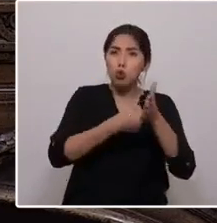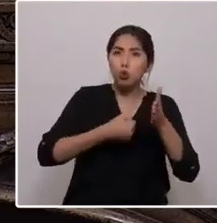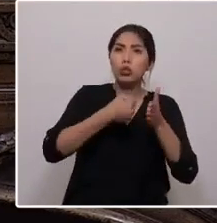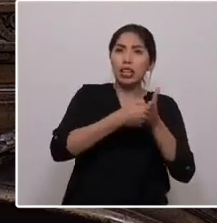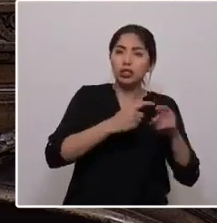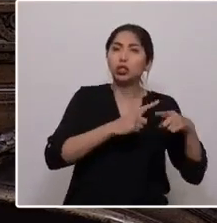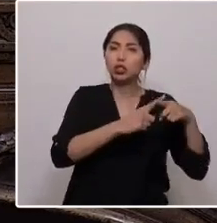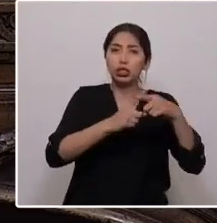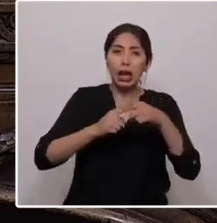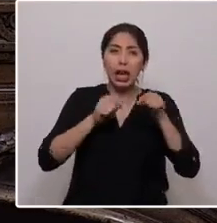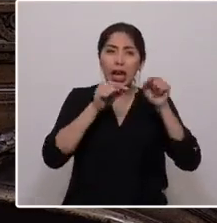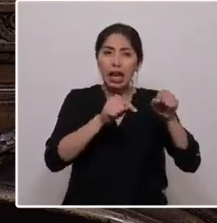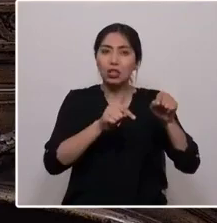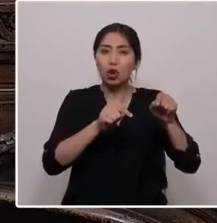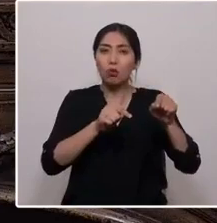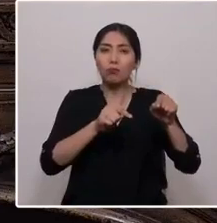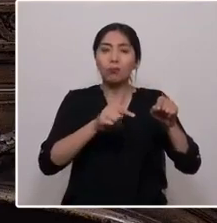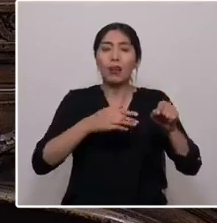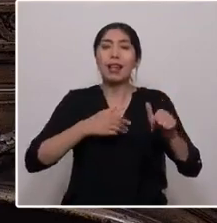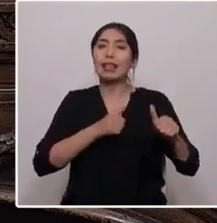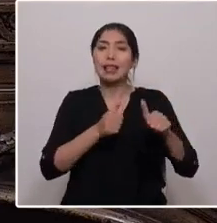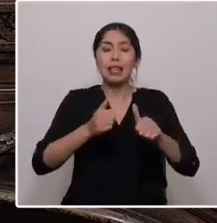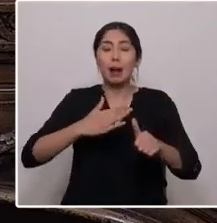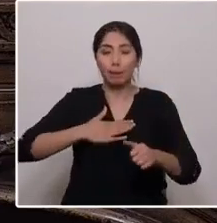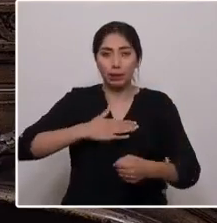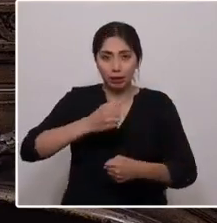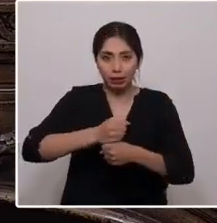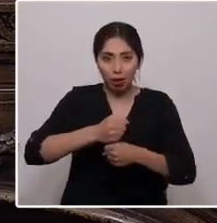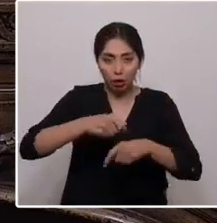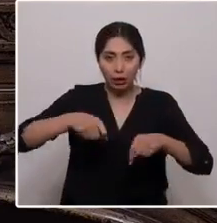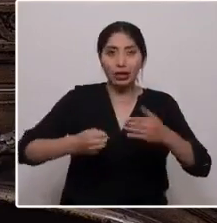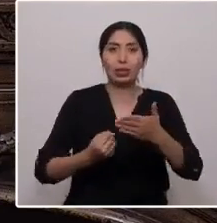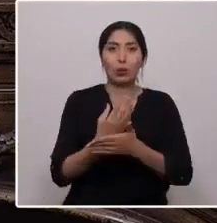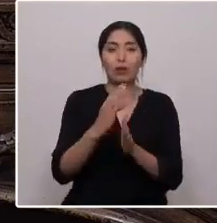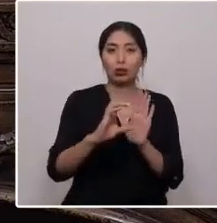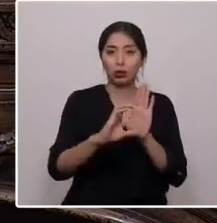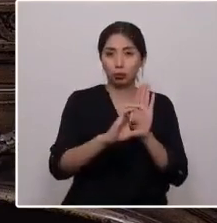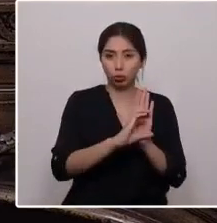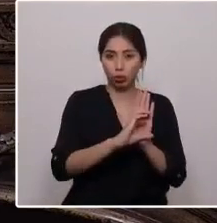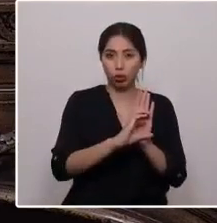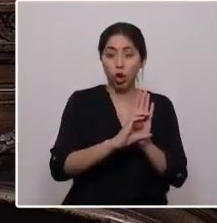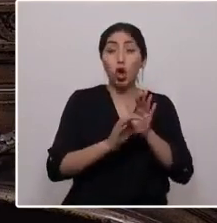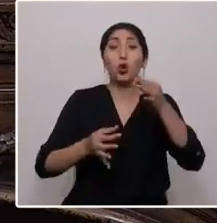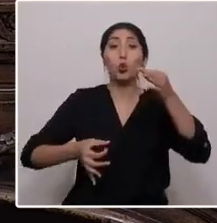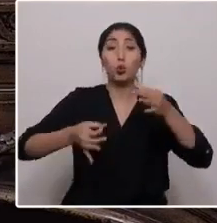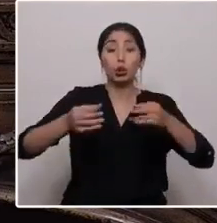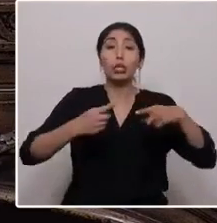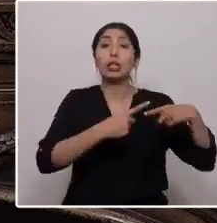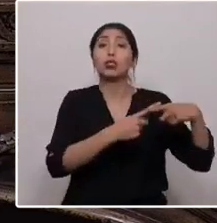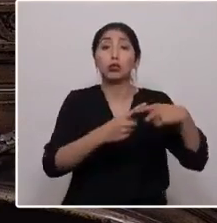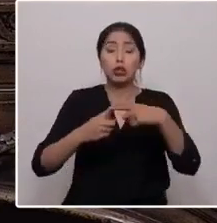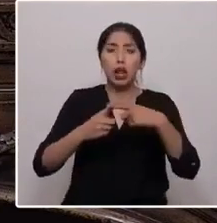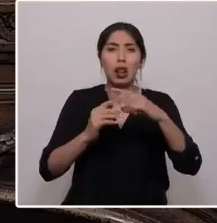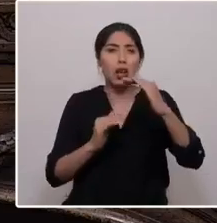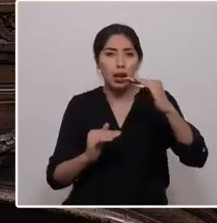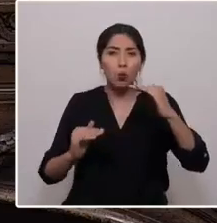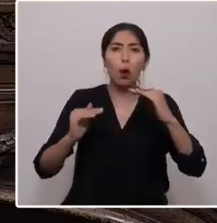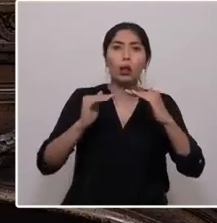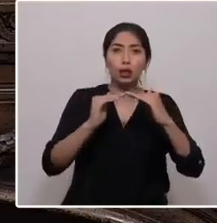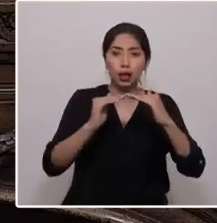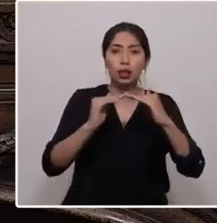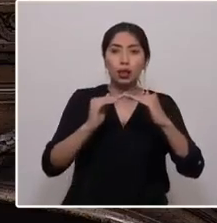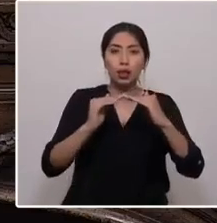rector y germinarán en esta nueva constitución. Justicia social, igualdad, equidad,